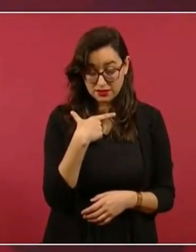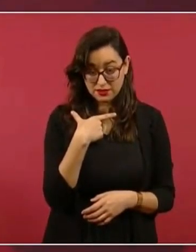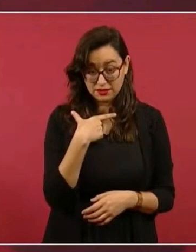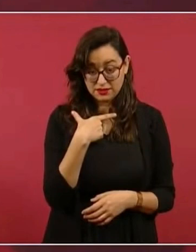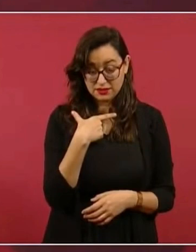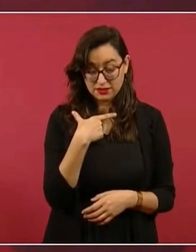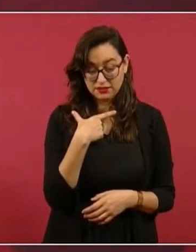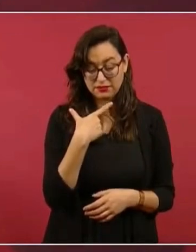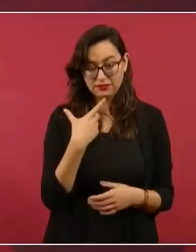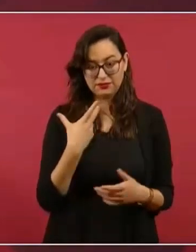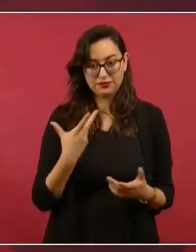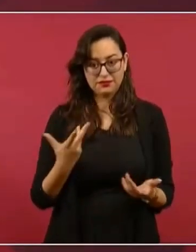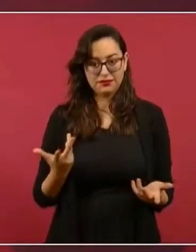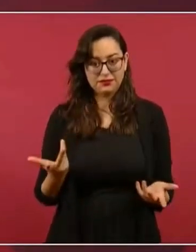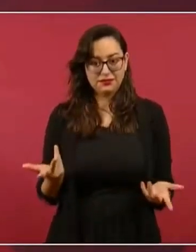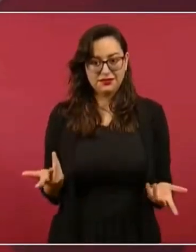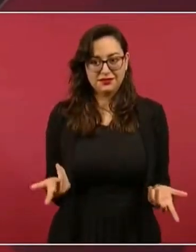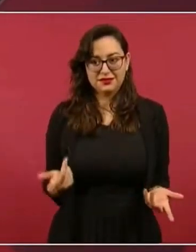puros